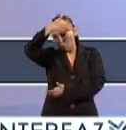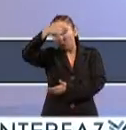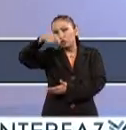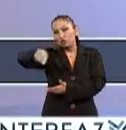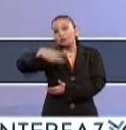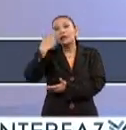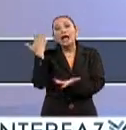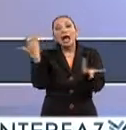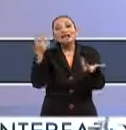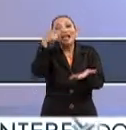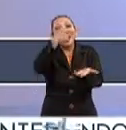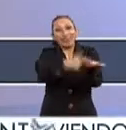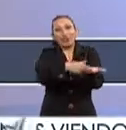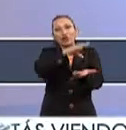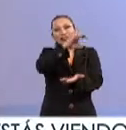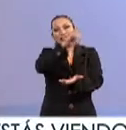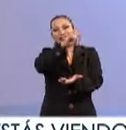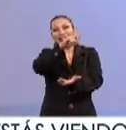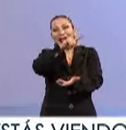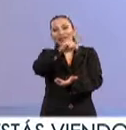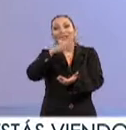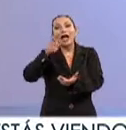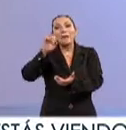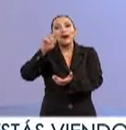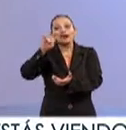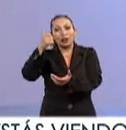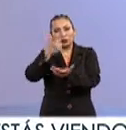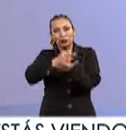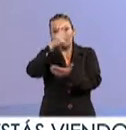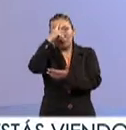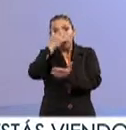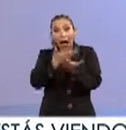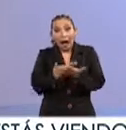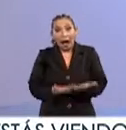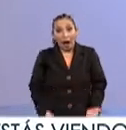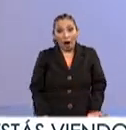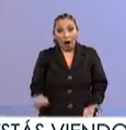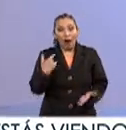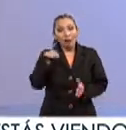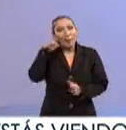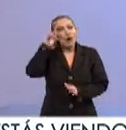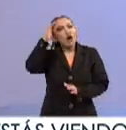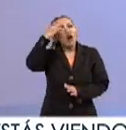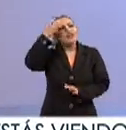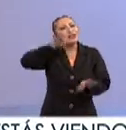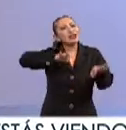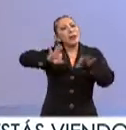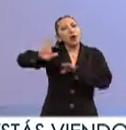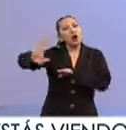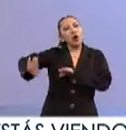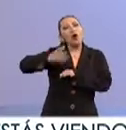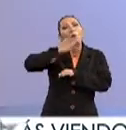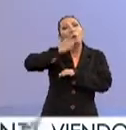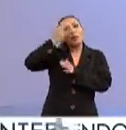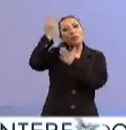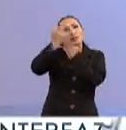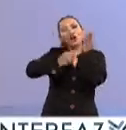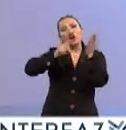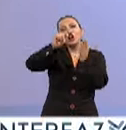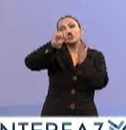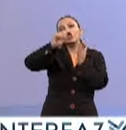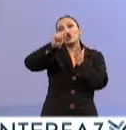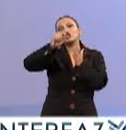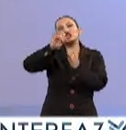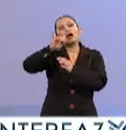que se lleva a cabo en la Central de Abastos de la Ciudad de México en esta ocasión vamos a conocer el trabajo del ilustrador Totoy